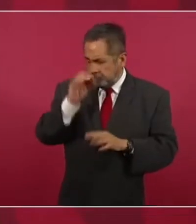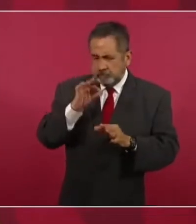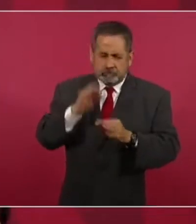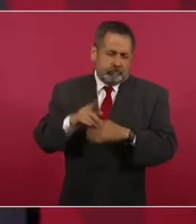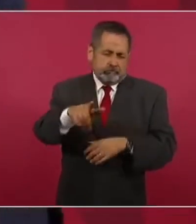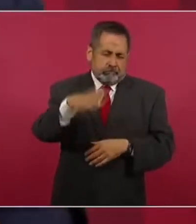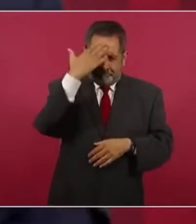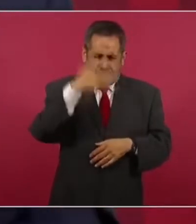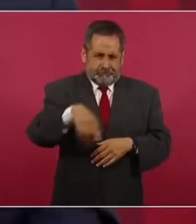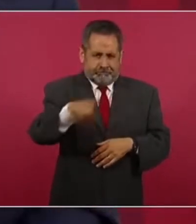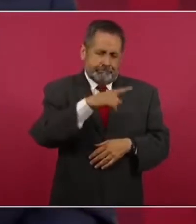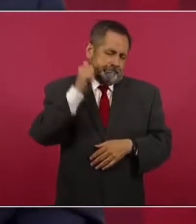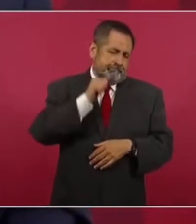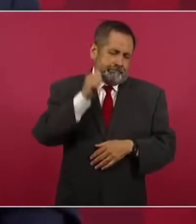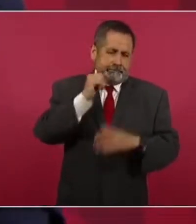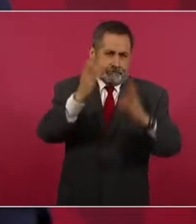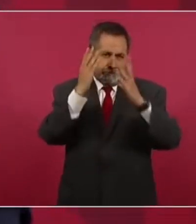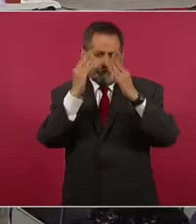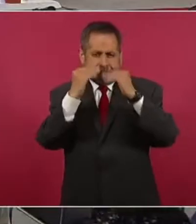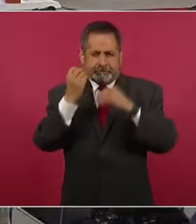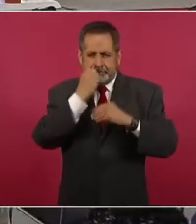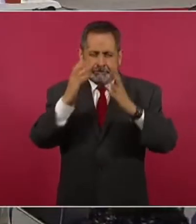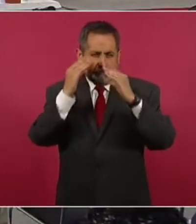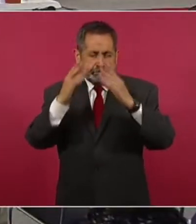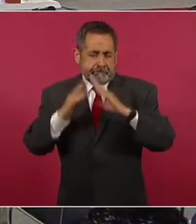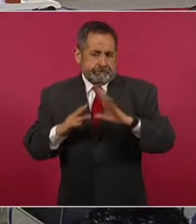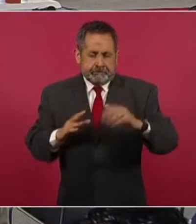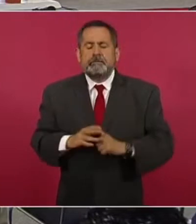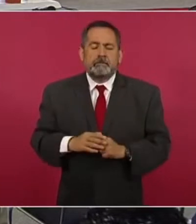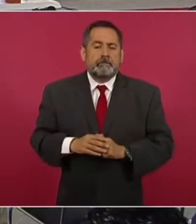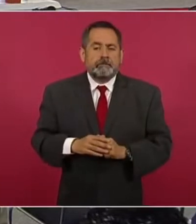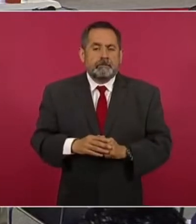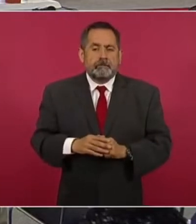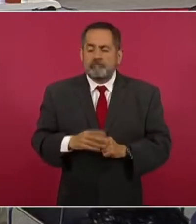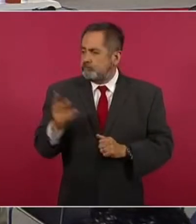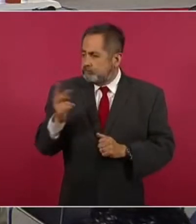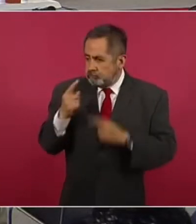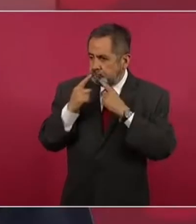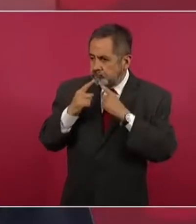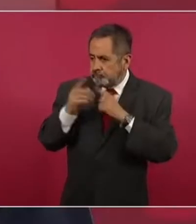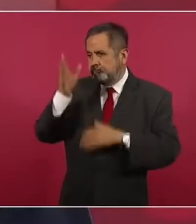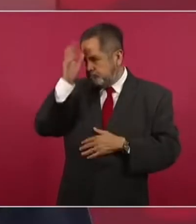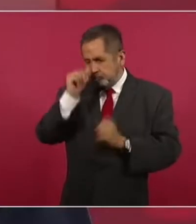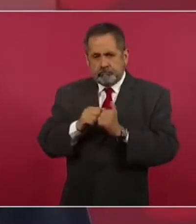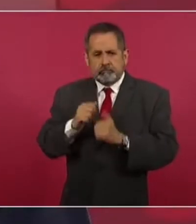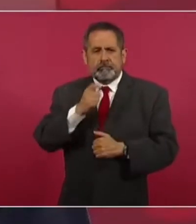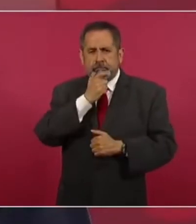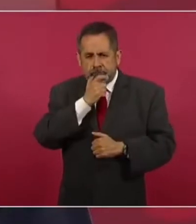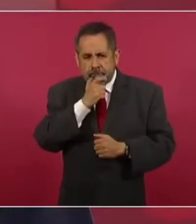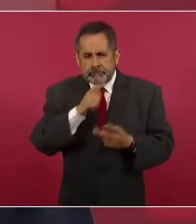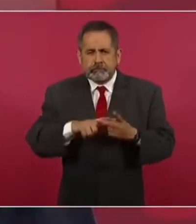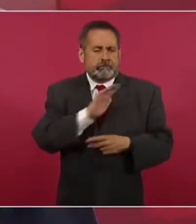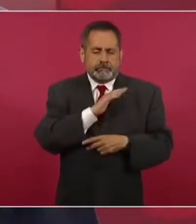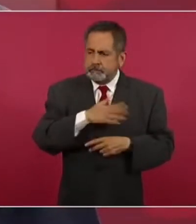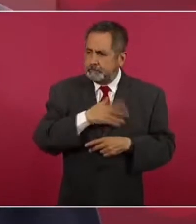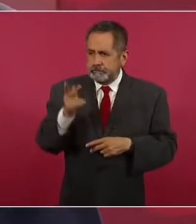sabemos porque nos lo enseñan en la escuela, con Inglaterra y con